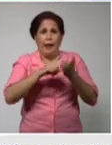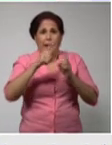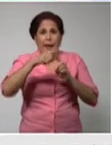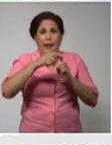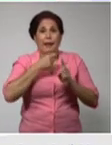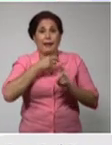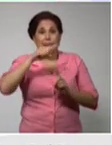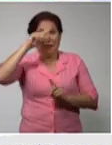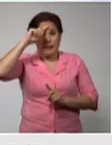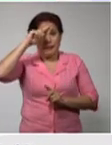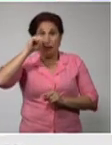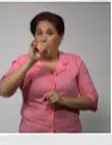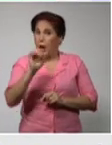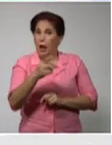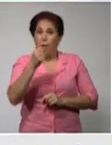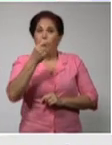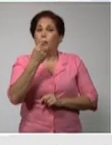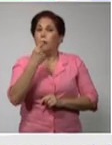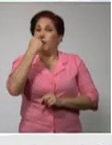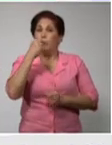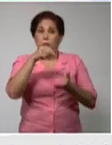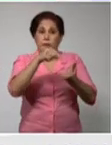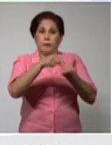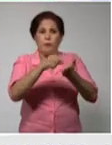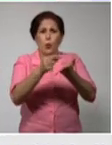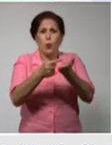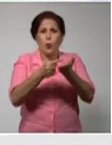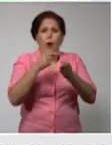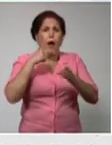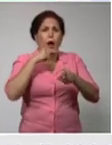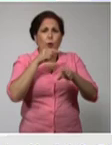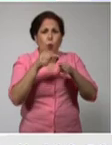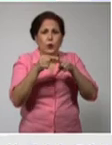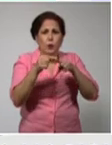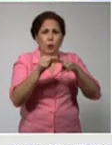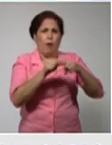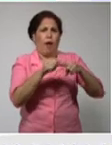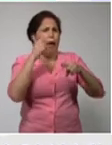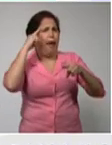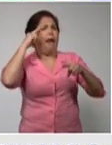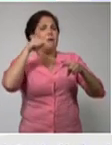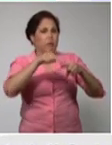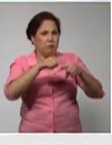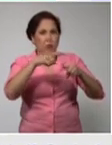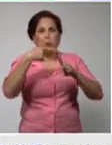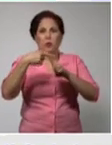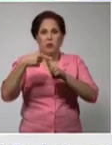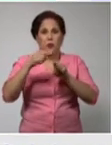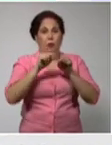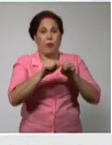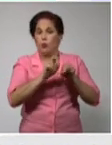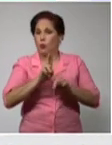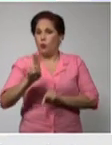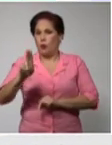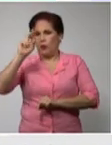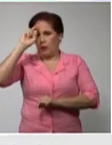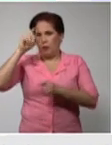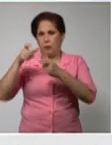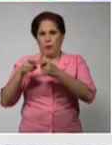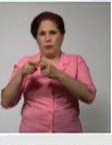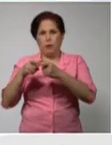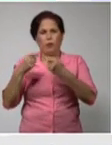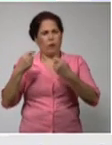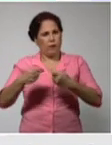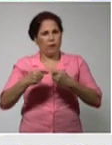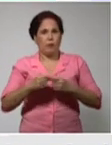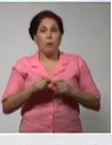muy buenos en las personas que tienen síntomas y son positivas a la COVID y ya bueno es algo que se va que se va despejando